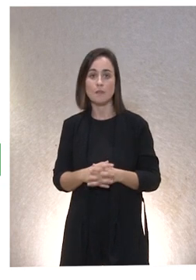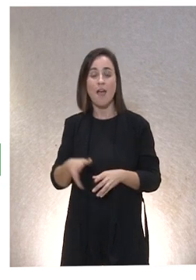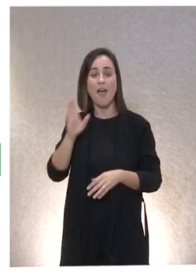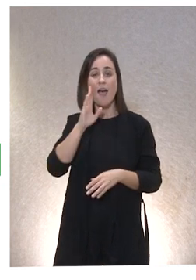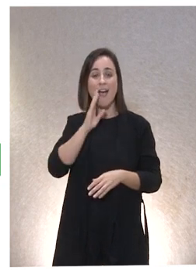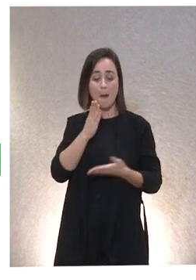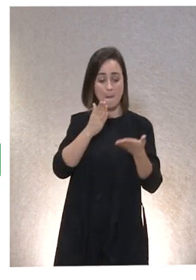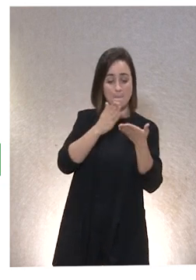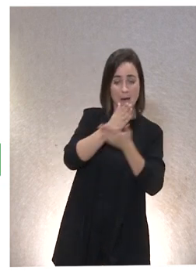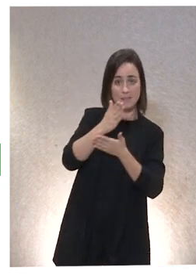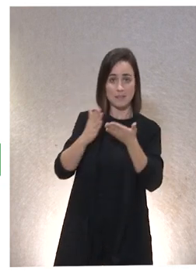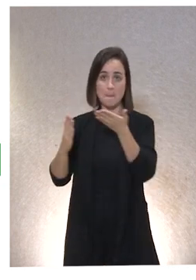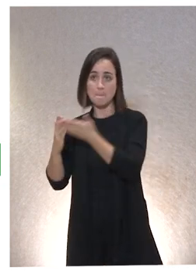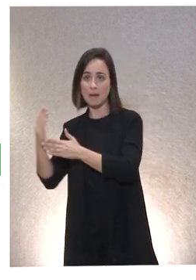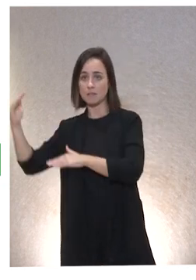O sea,